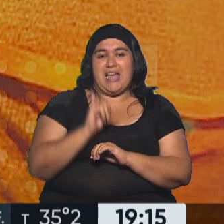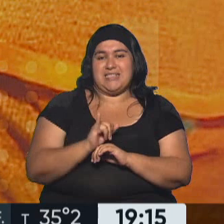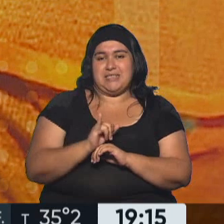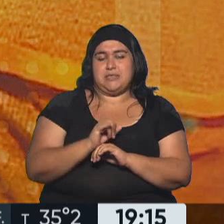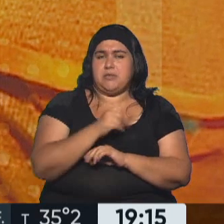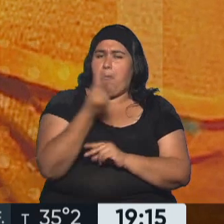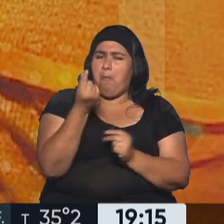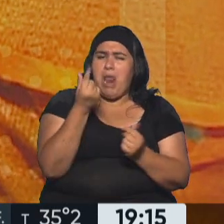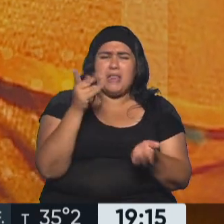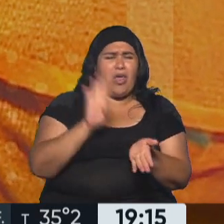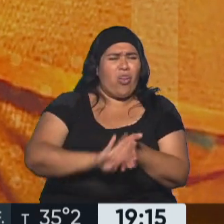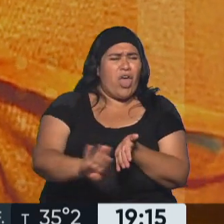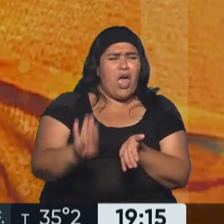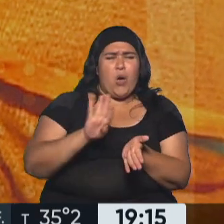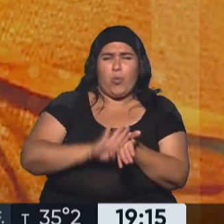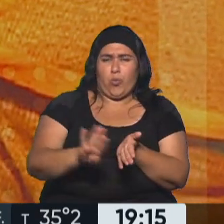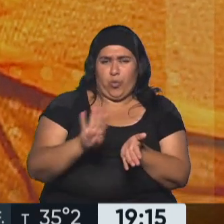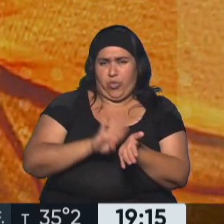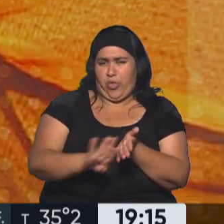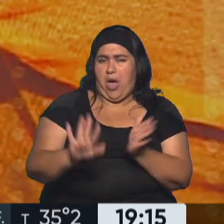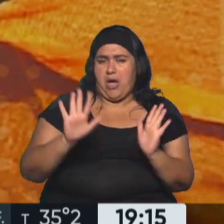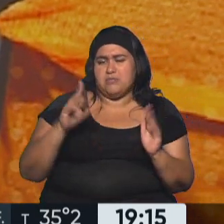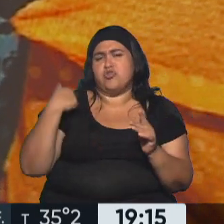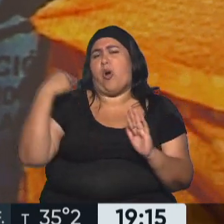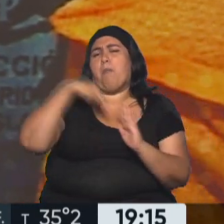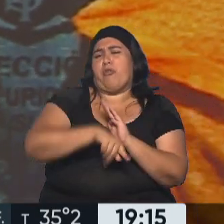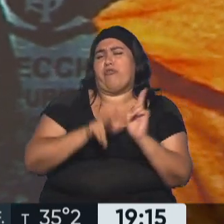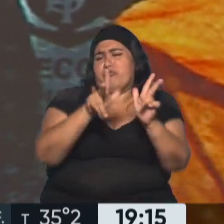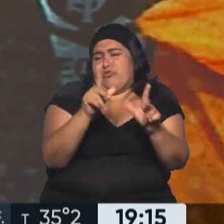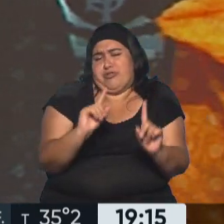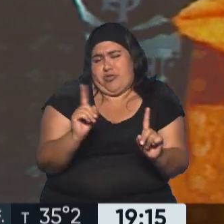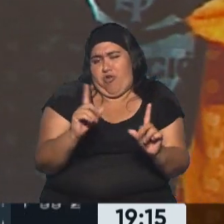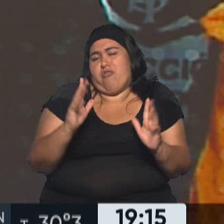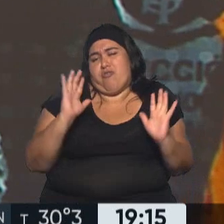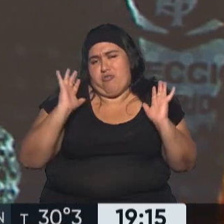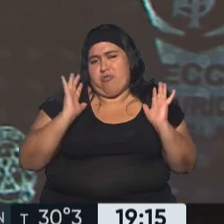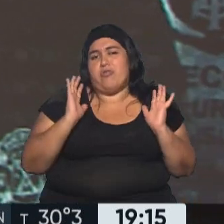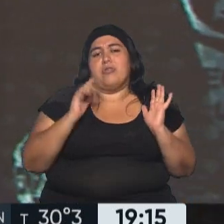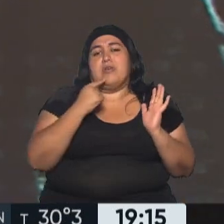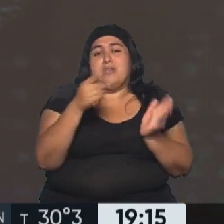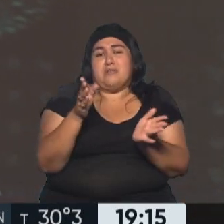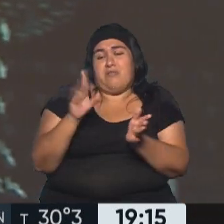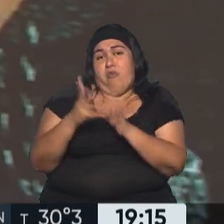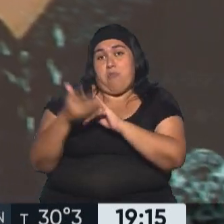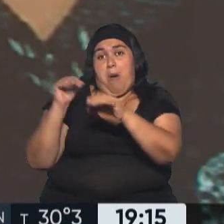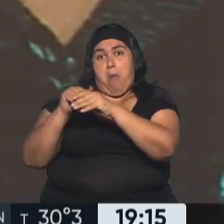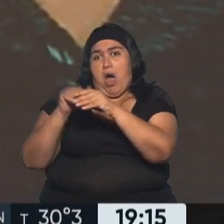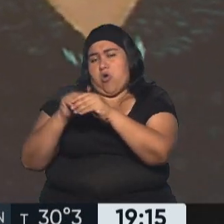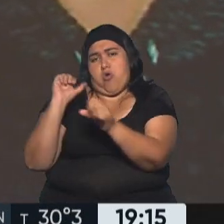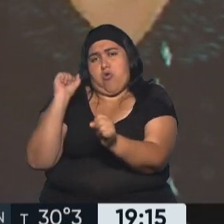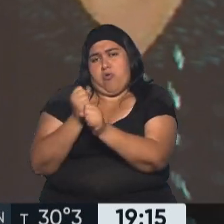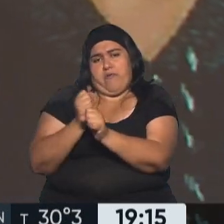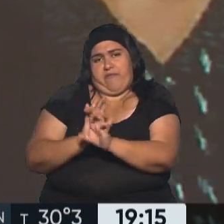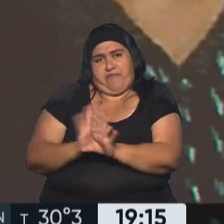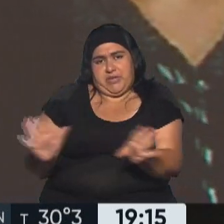Debía plata. Hay algunas hipótesis. No voy a entrar porque no están comprobadas. Lo cierto es que tuvo que dejar de trabajar en ese banco. Recibió